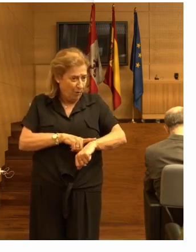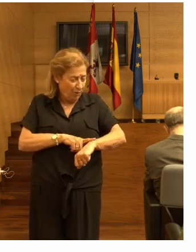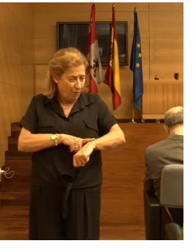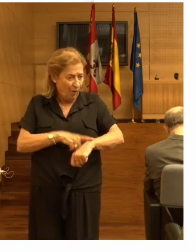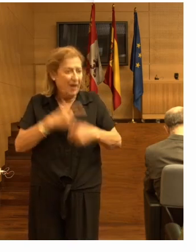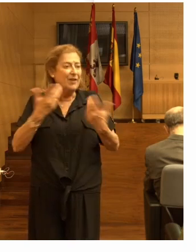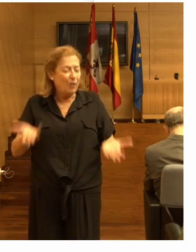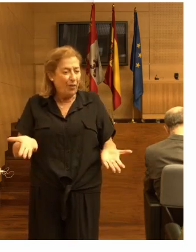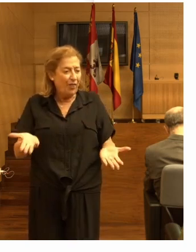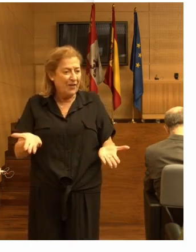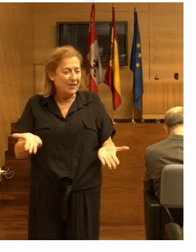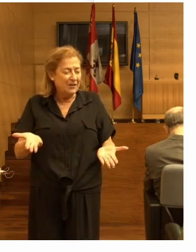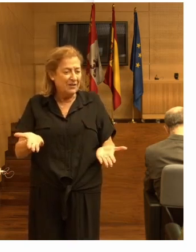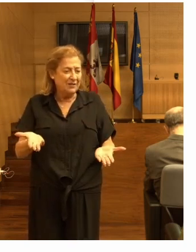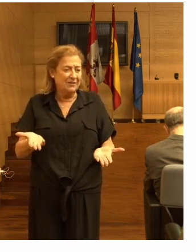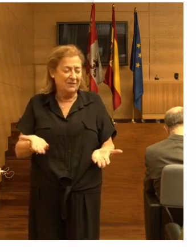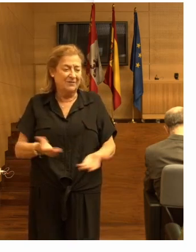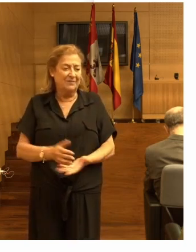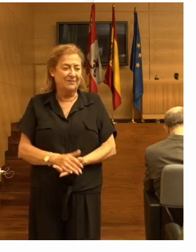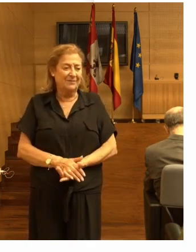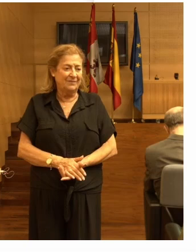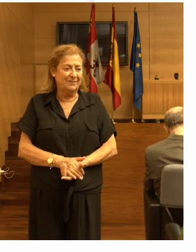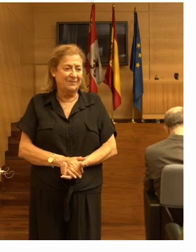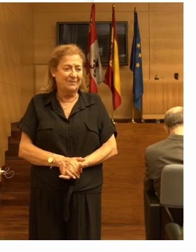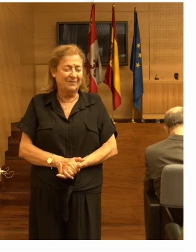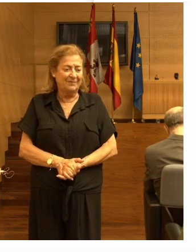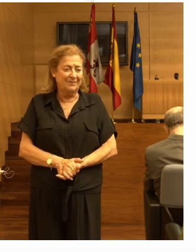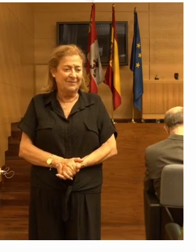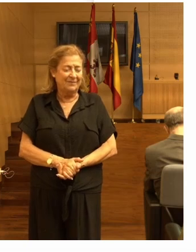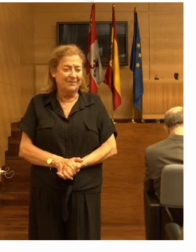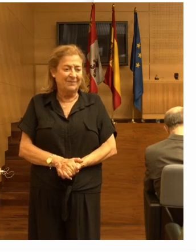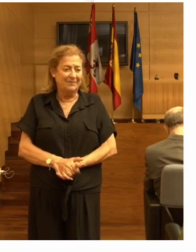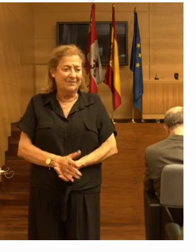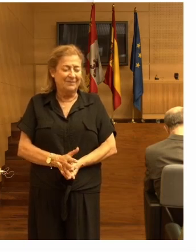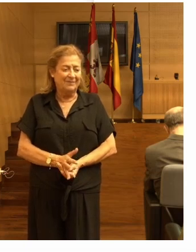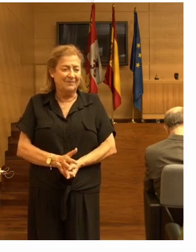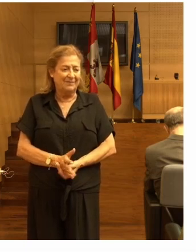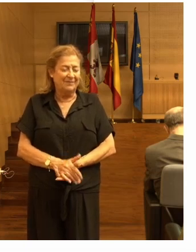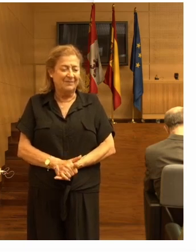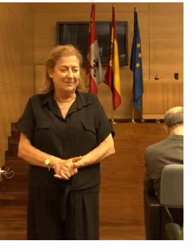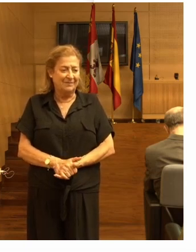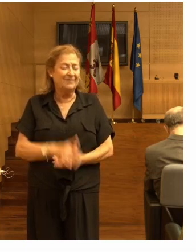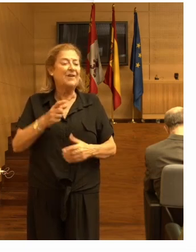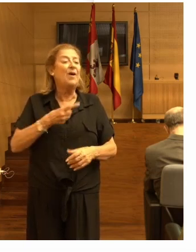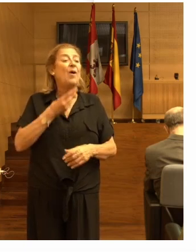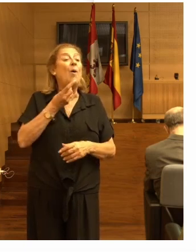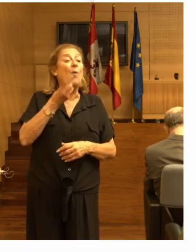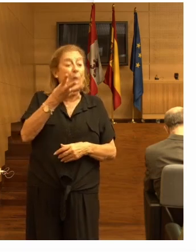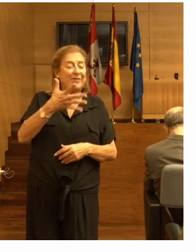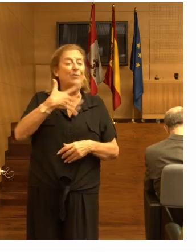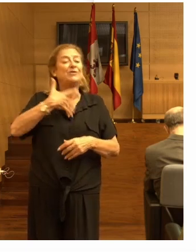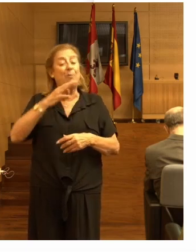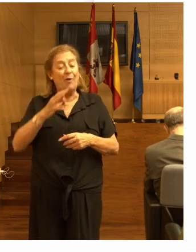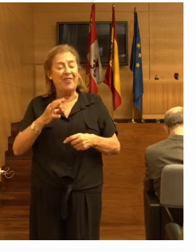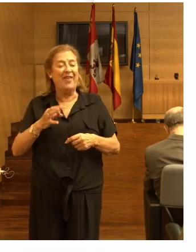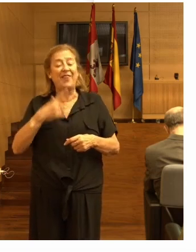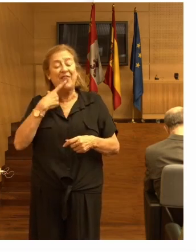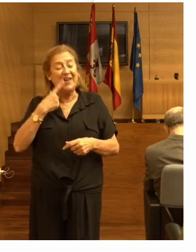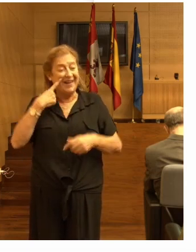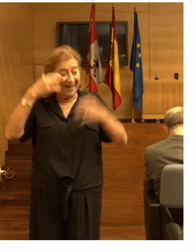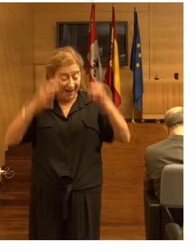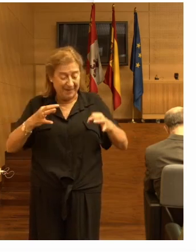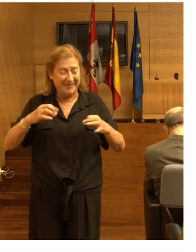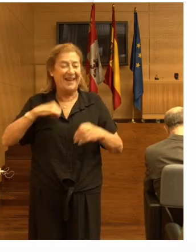¿cuánto de esto se puede aplicar realmente en las